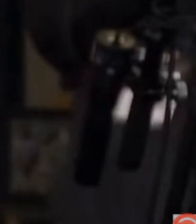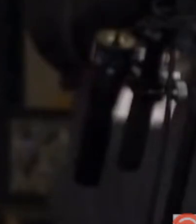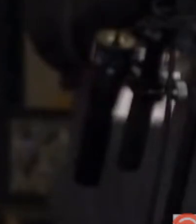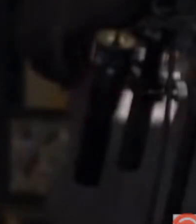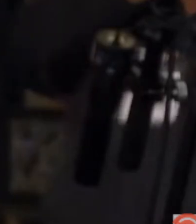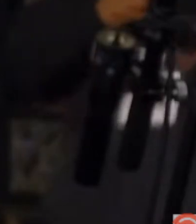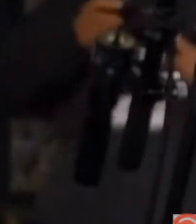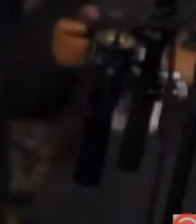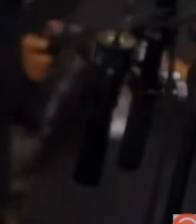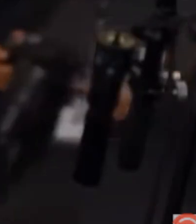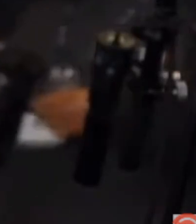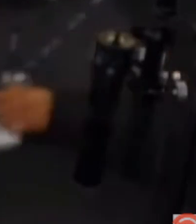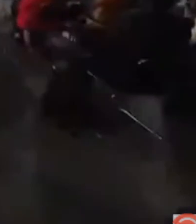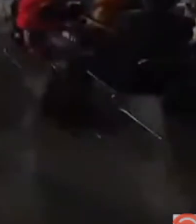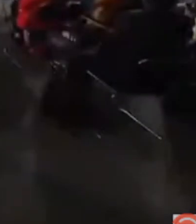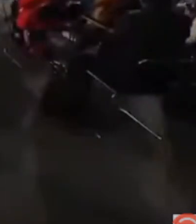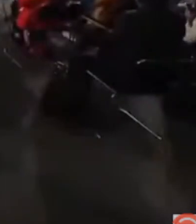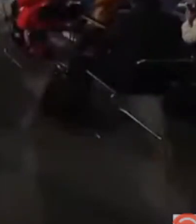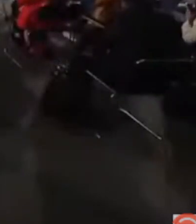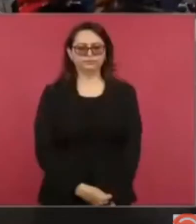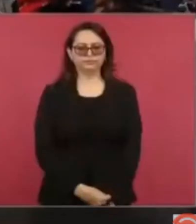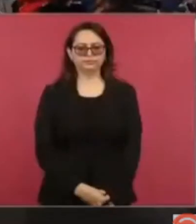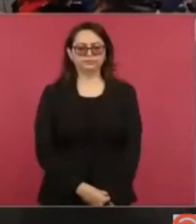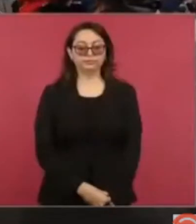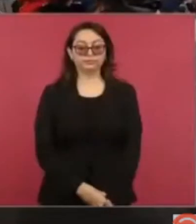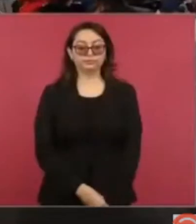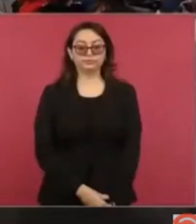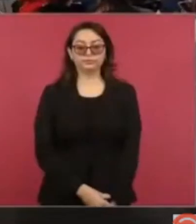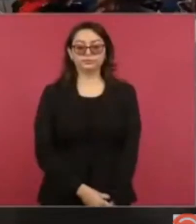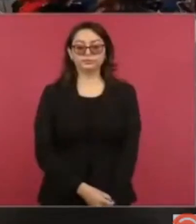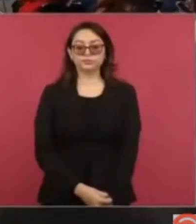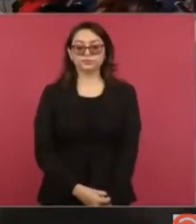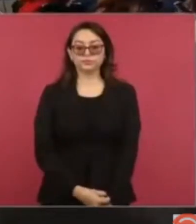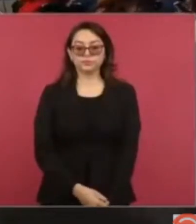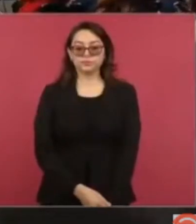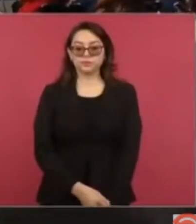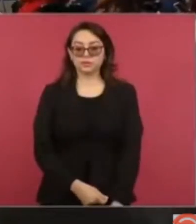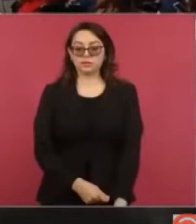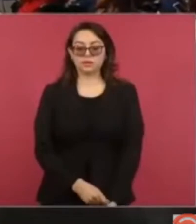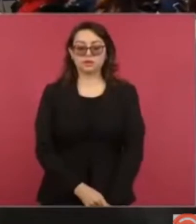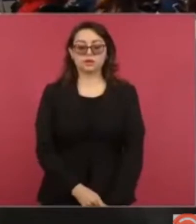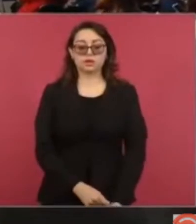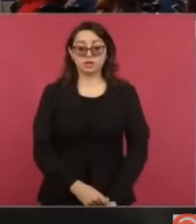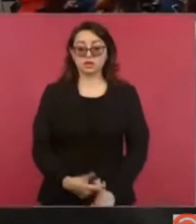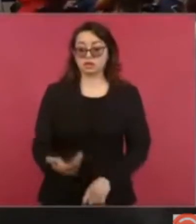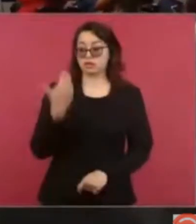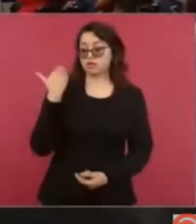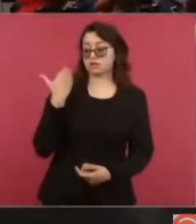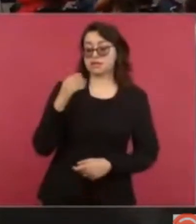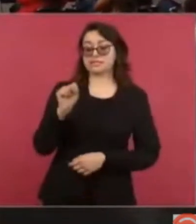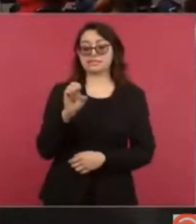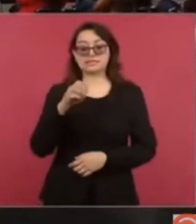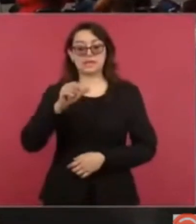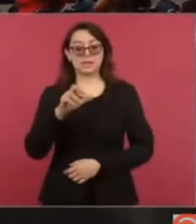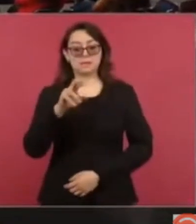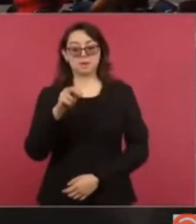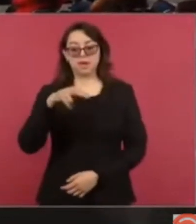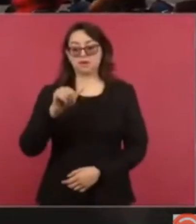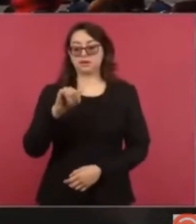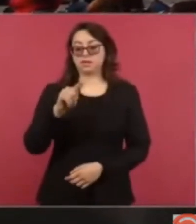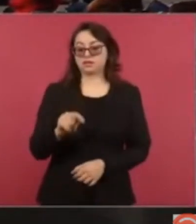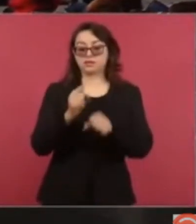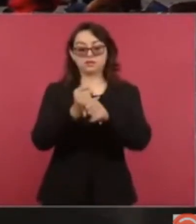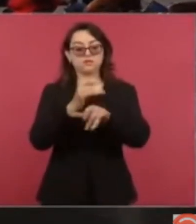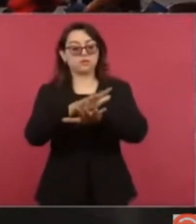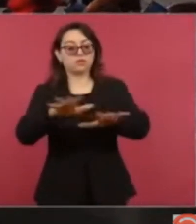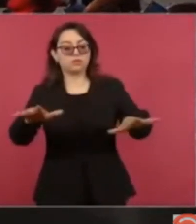porque no remedió el río Sonora después del derrame. Preguntarle, presidente, al margen de esta demanda, ¿el gobierno federal va